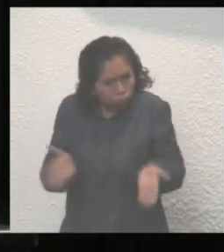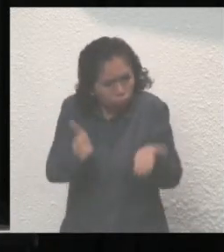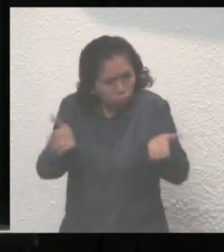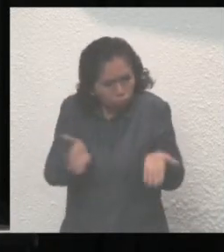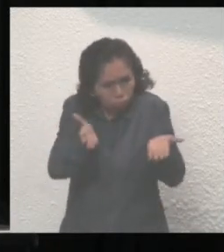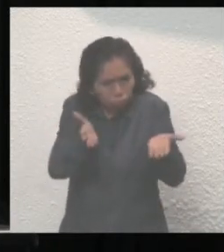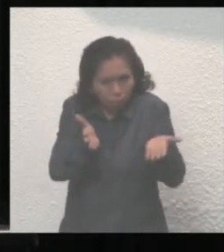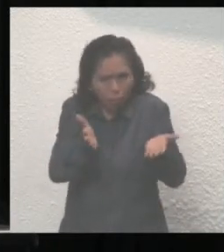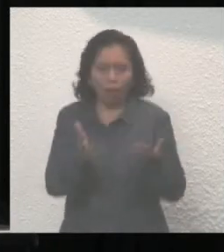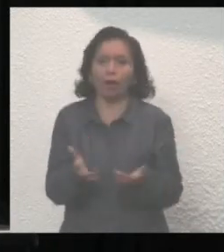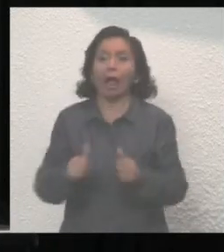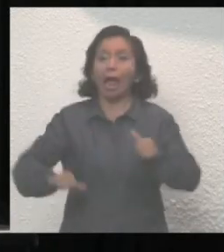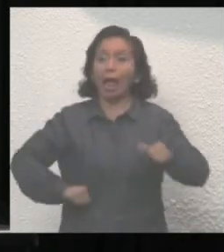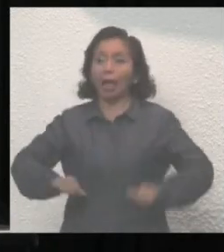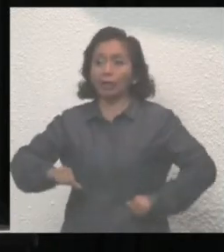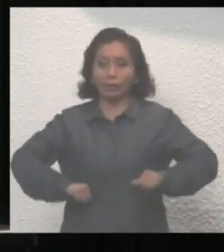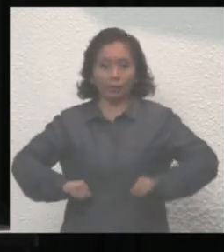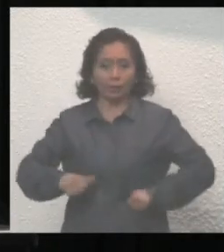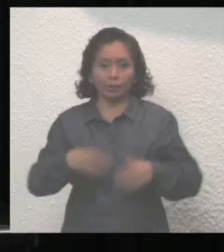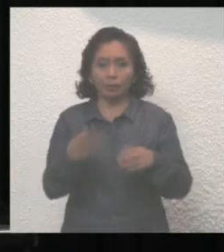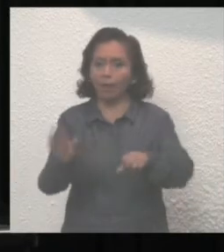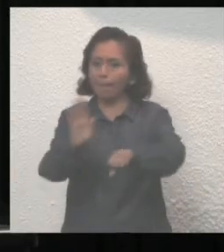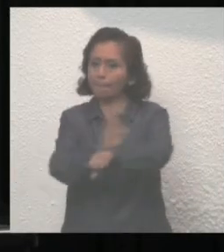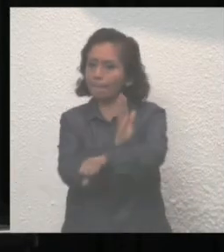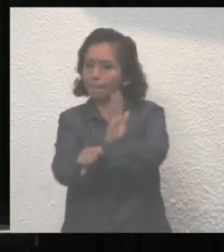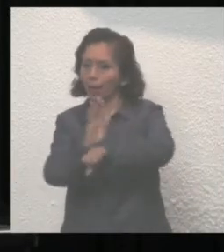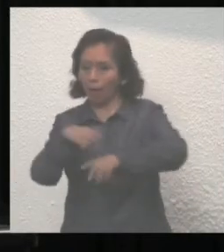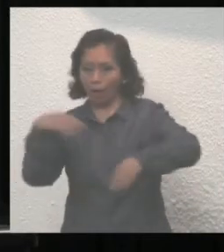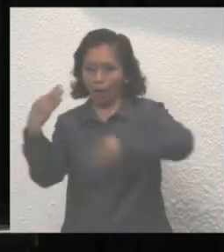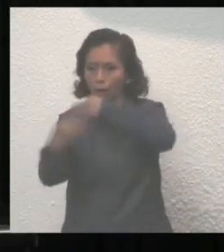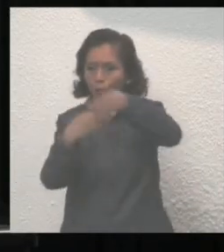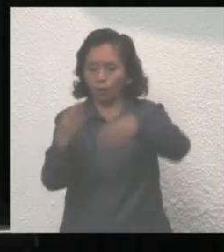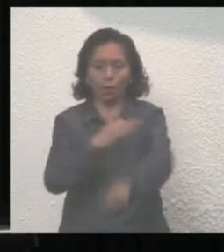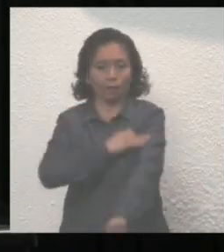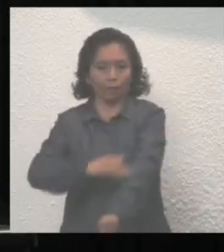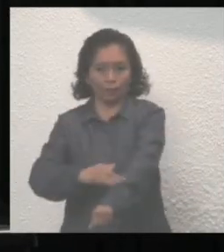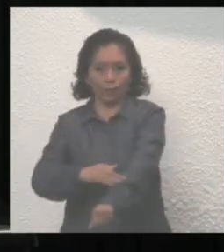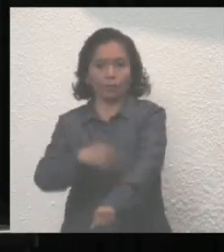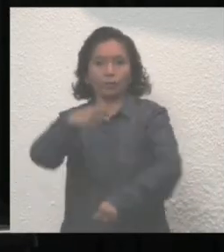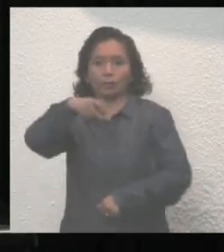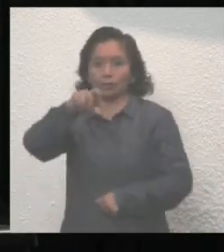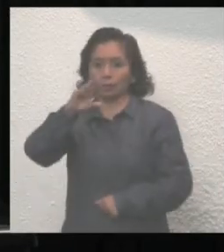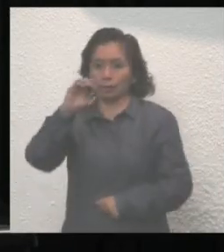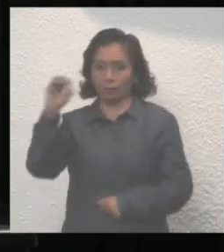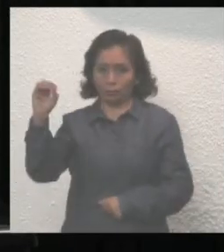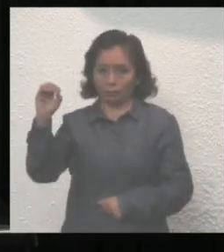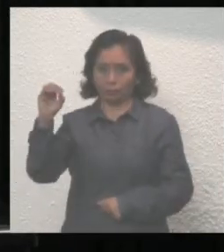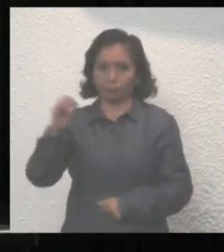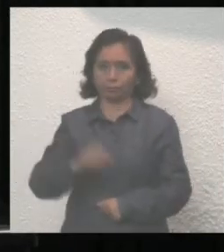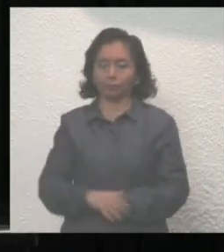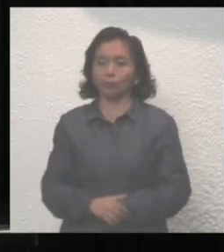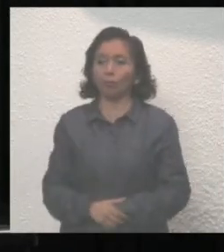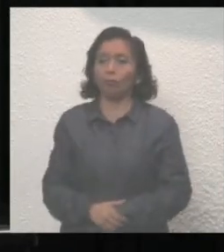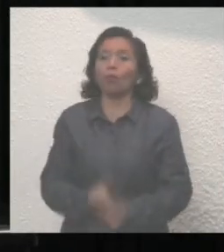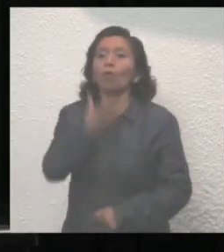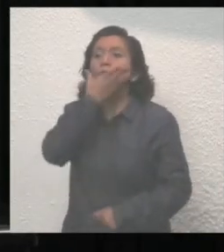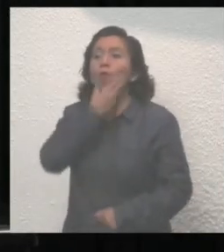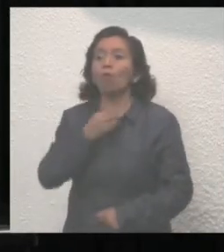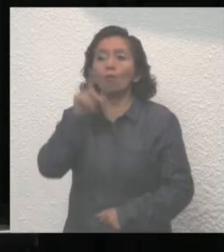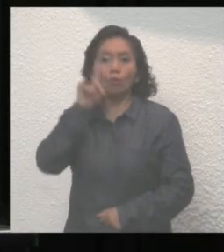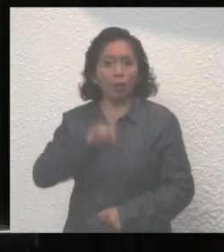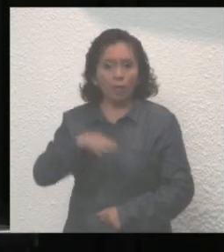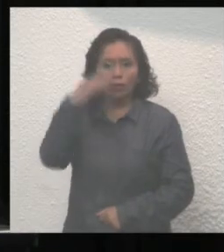a todos los ciudadanos y sus familias en Quintana Roo. Señoras y señores